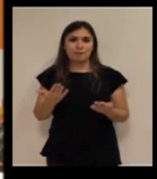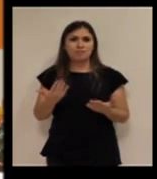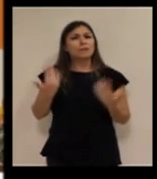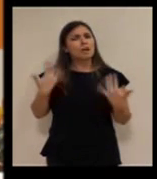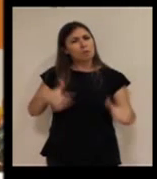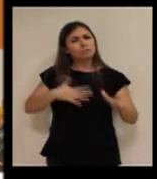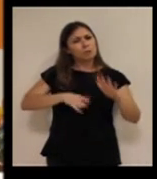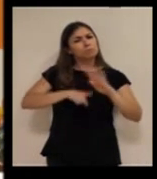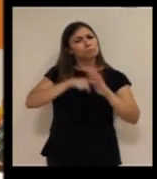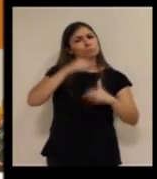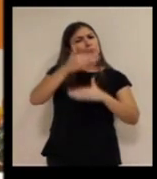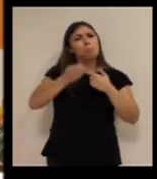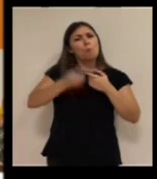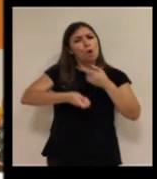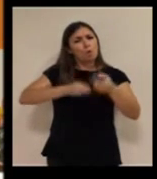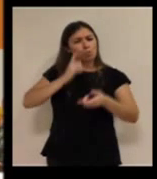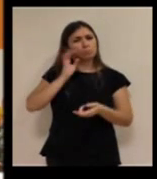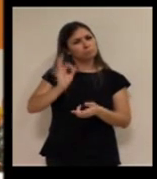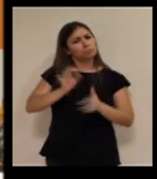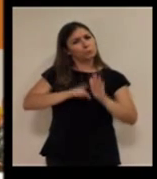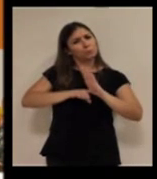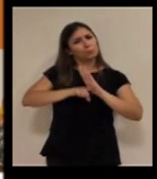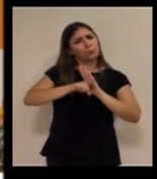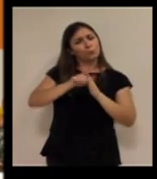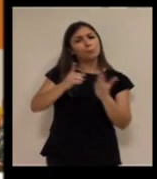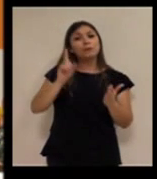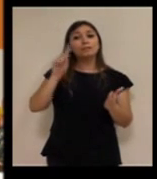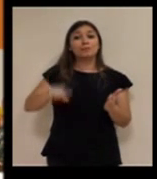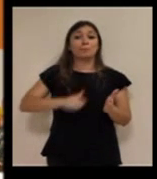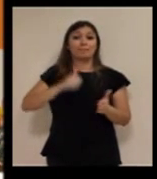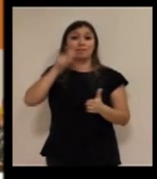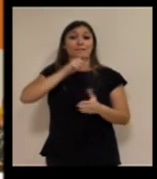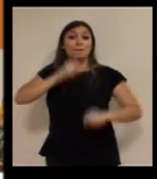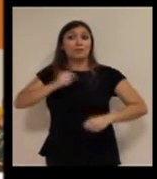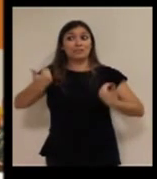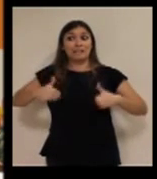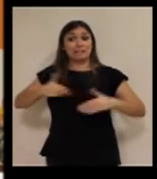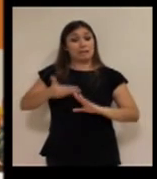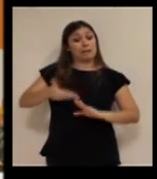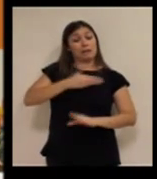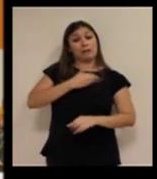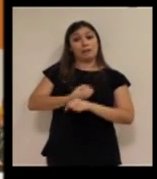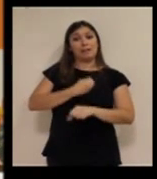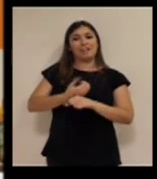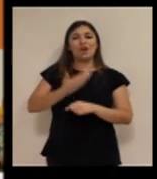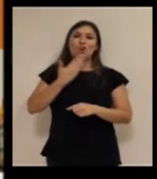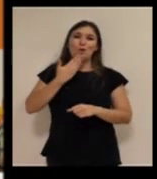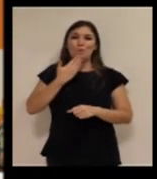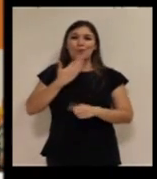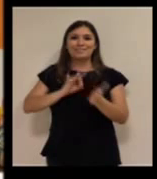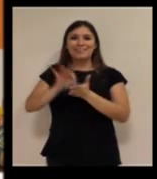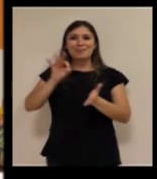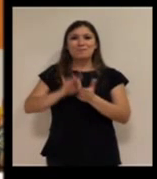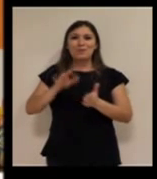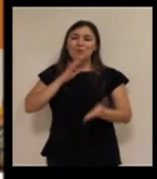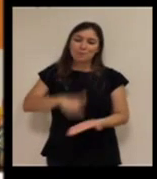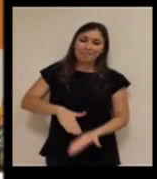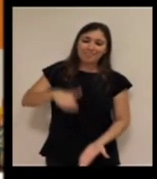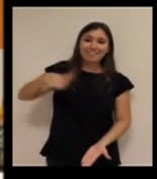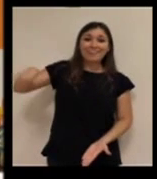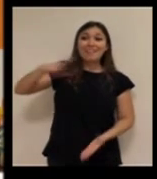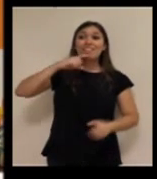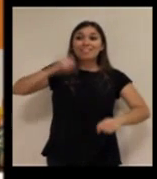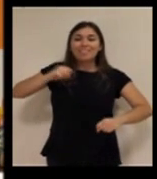ido avanzando, evidentemente, poco a poco. Como hemos trabajado con el colectivo de mayores, pues hemos ido un poco envejeciendo. El servicio ha ido creciendo mientras ellos